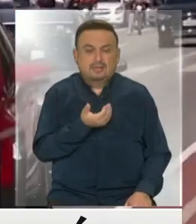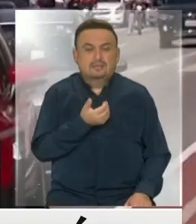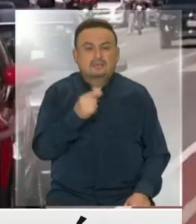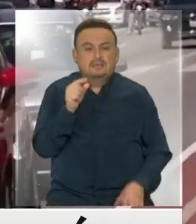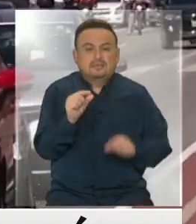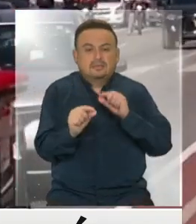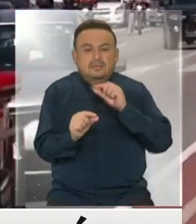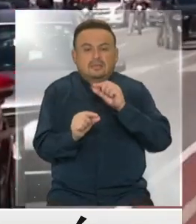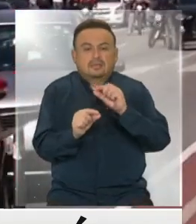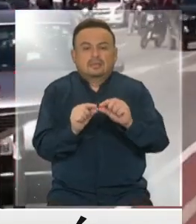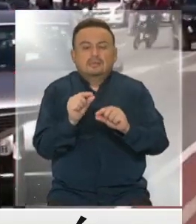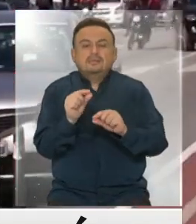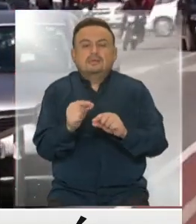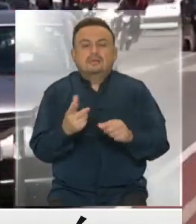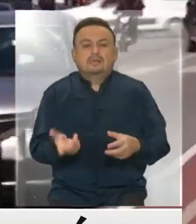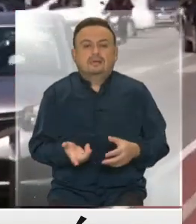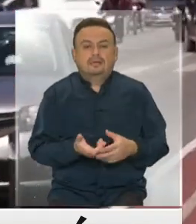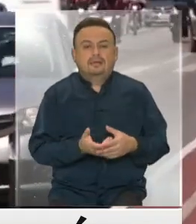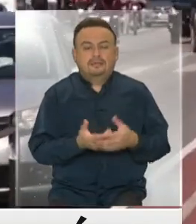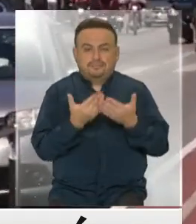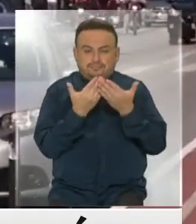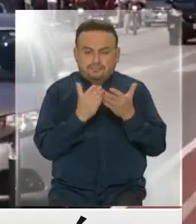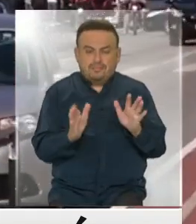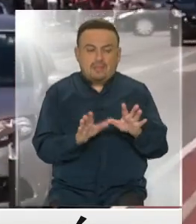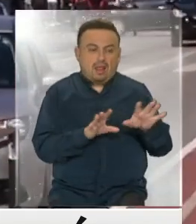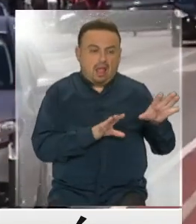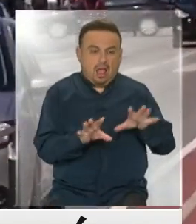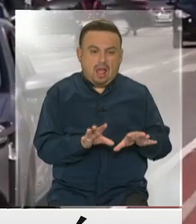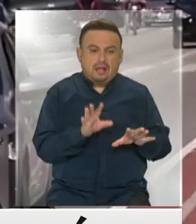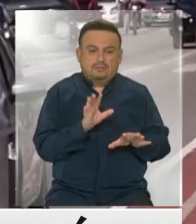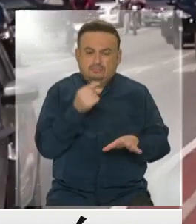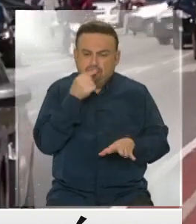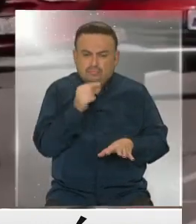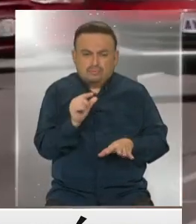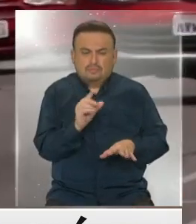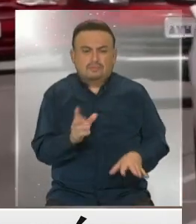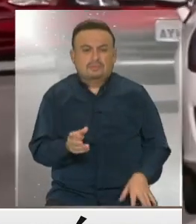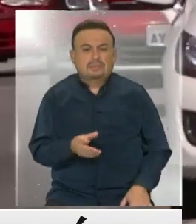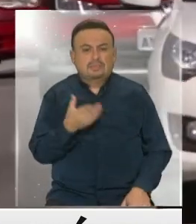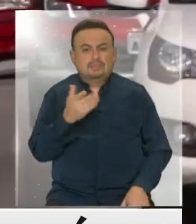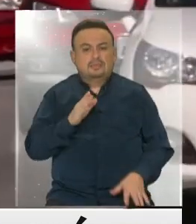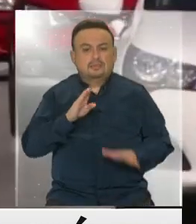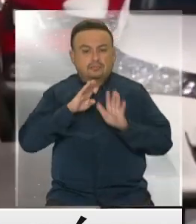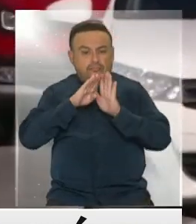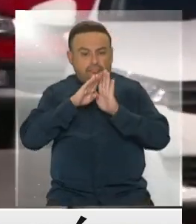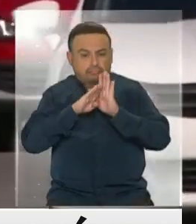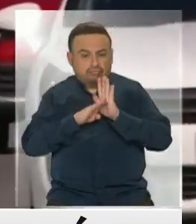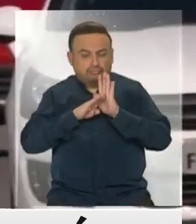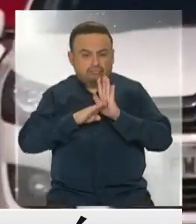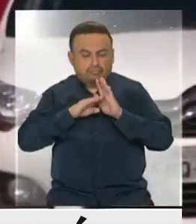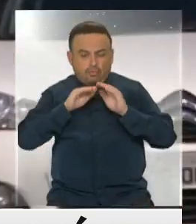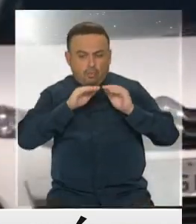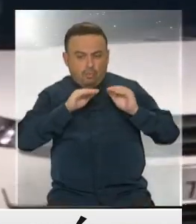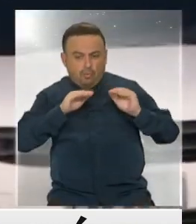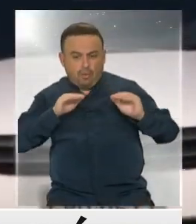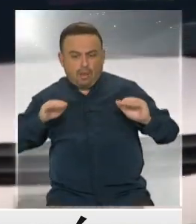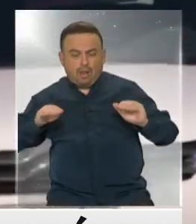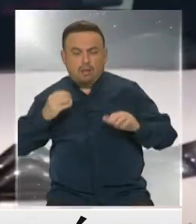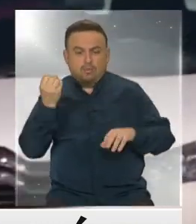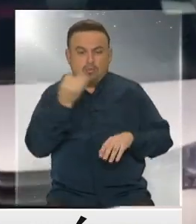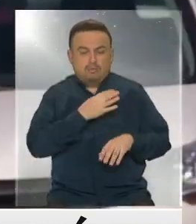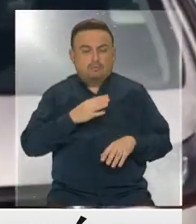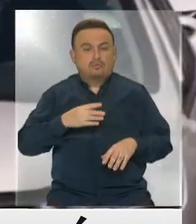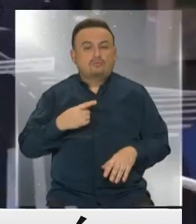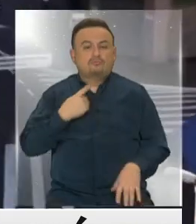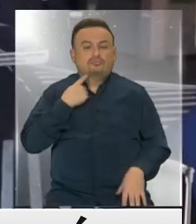empezaron la reanudación de ciertas actividades recién, cuando hubo una baja sostenida en el número de contagios y de